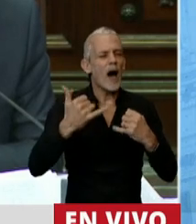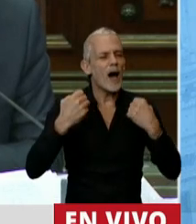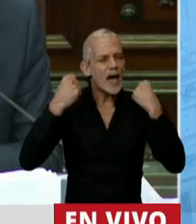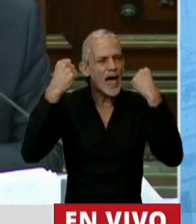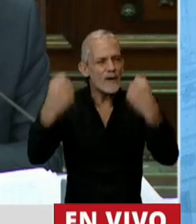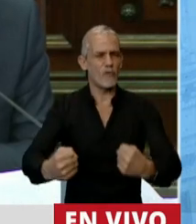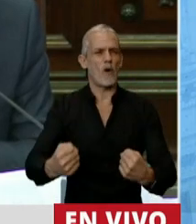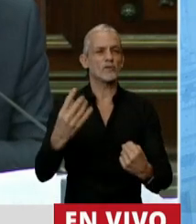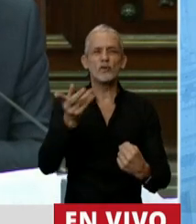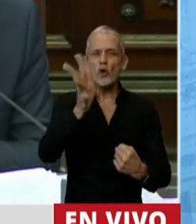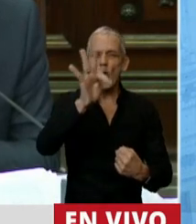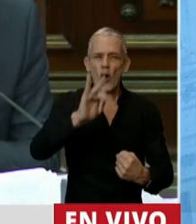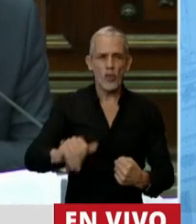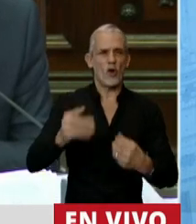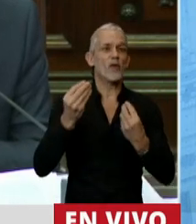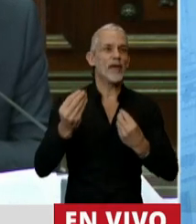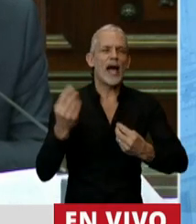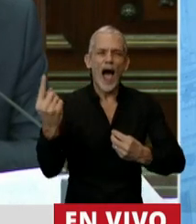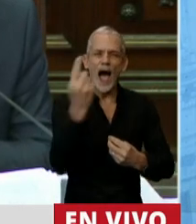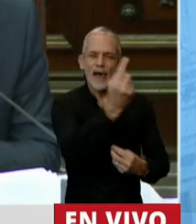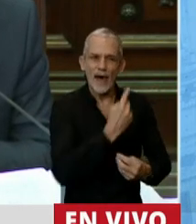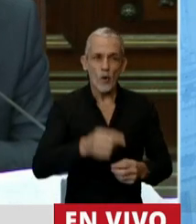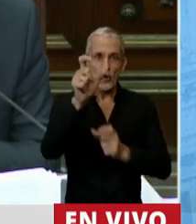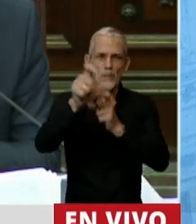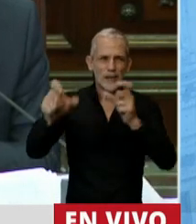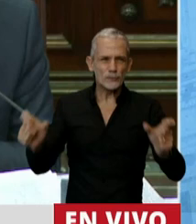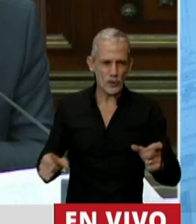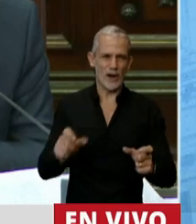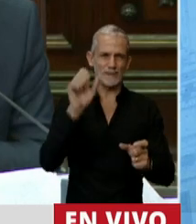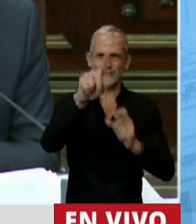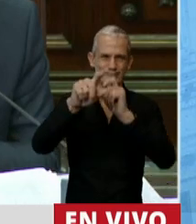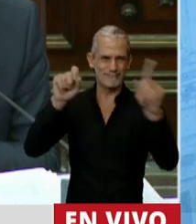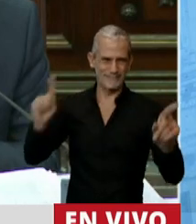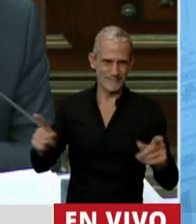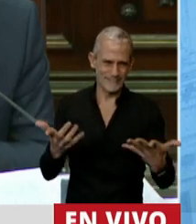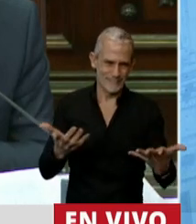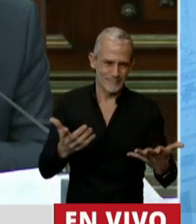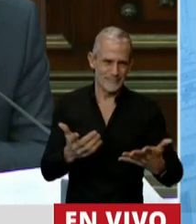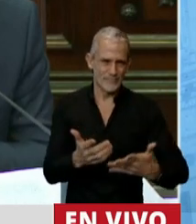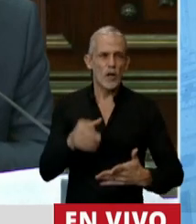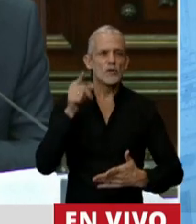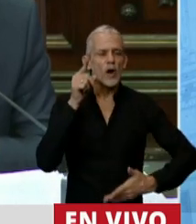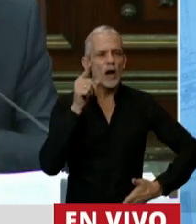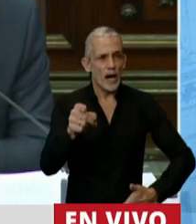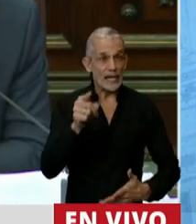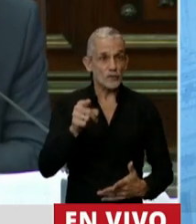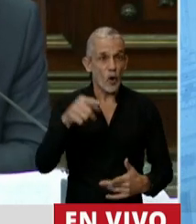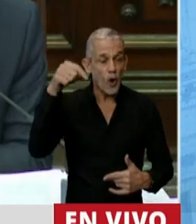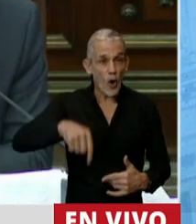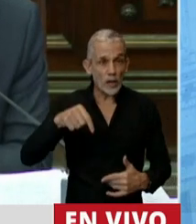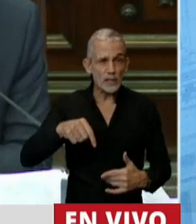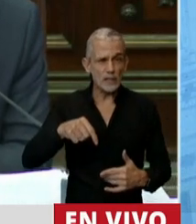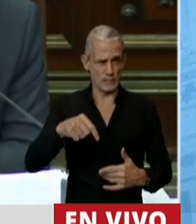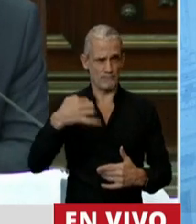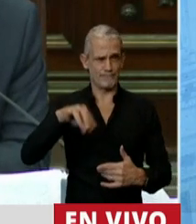esfuerzo que hace todos los días cada uno de los sectores. Si hay algo que hoy es